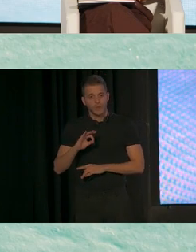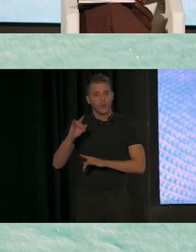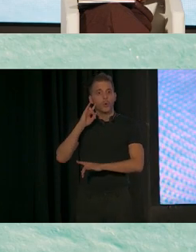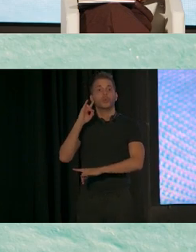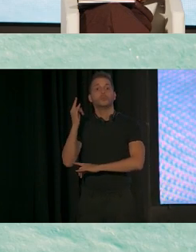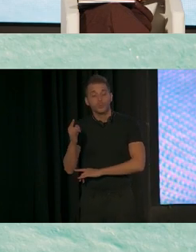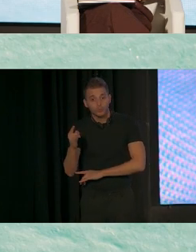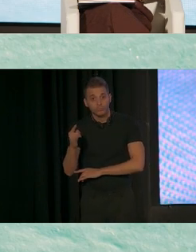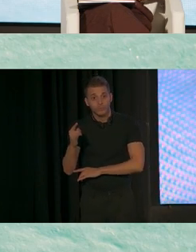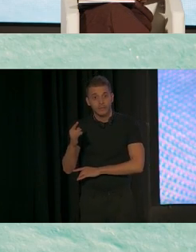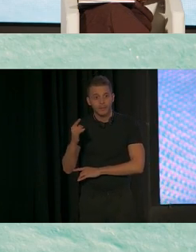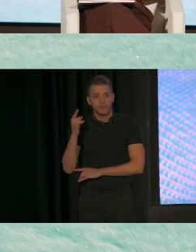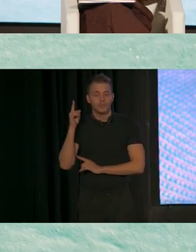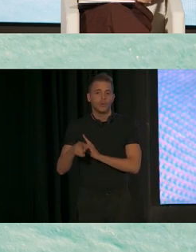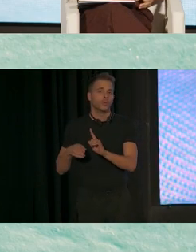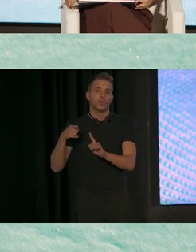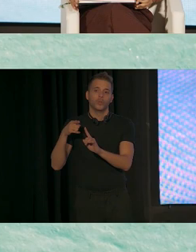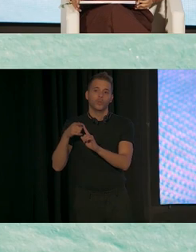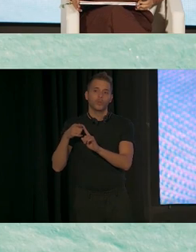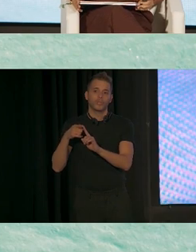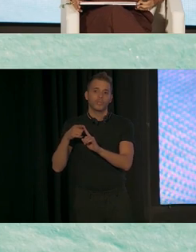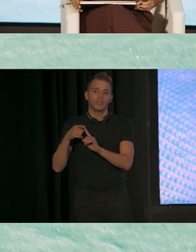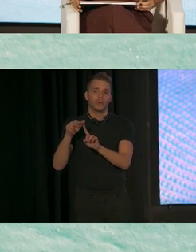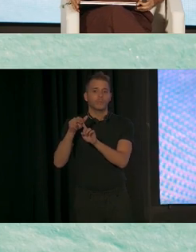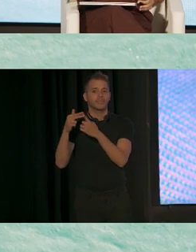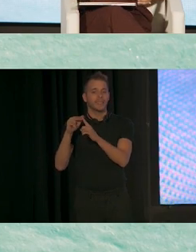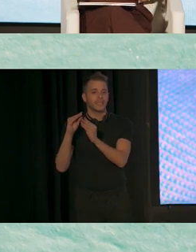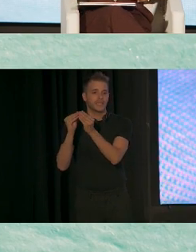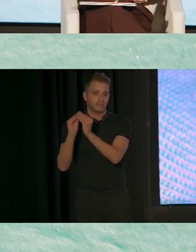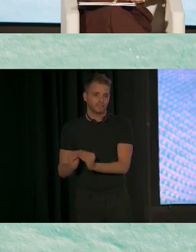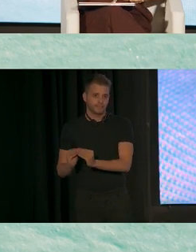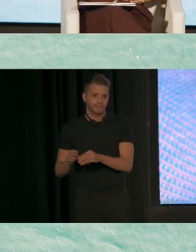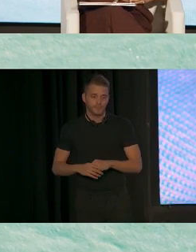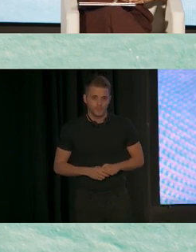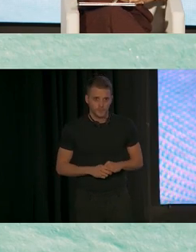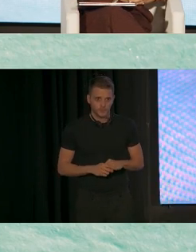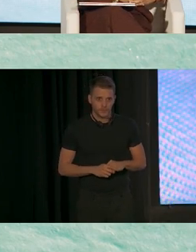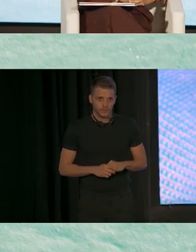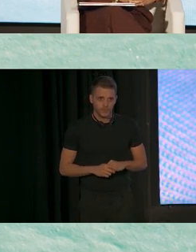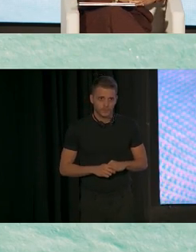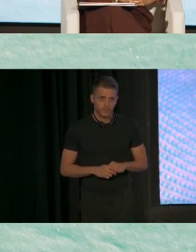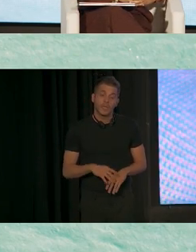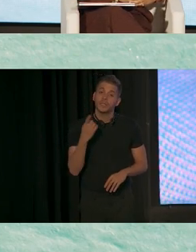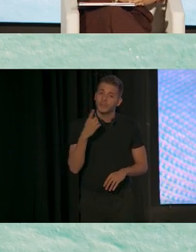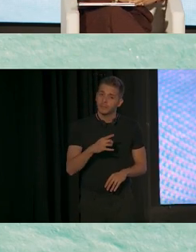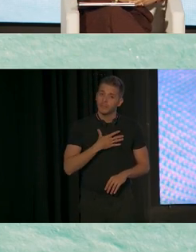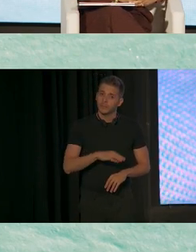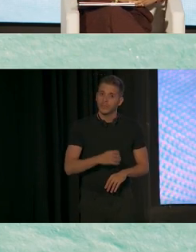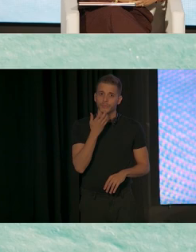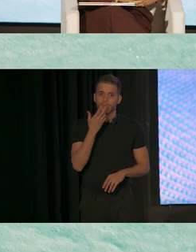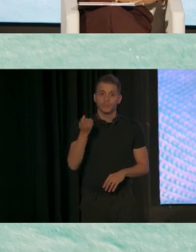para configurar los talleres. También pueden ser referidos cuando los